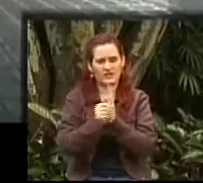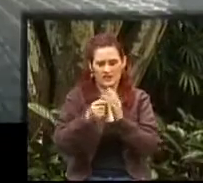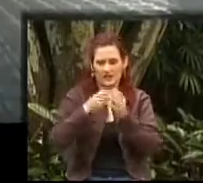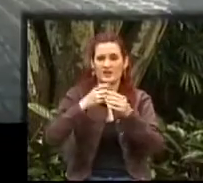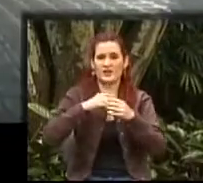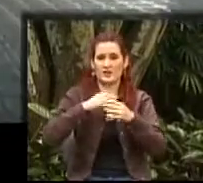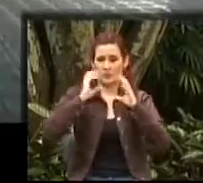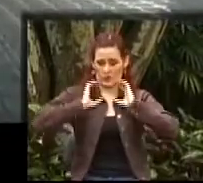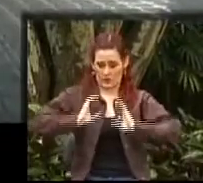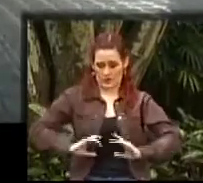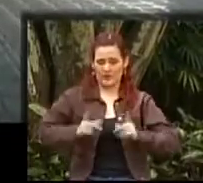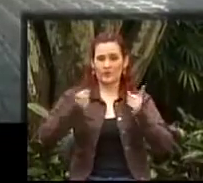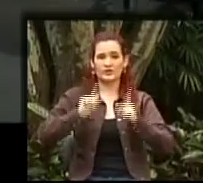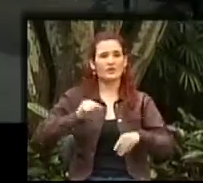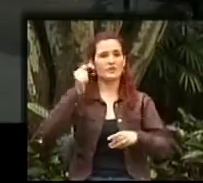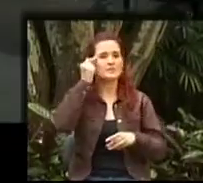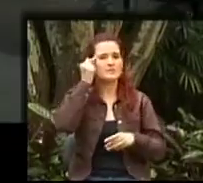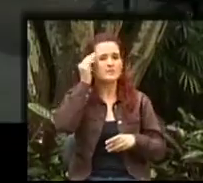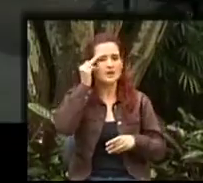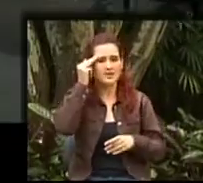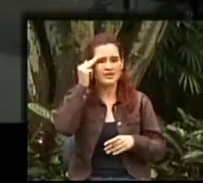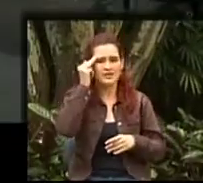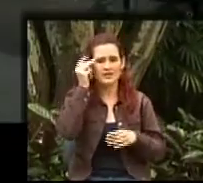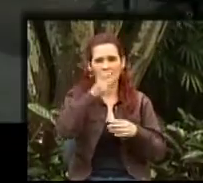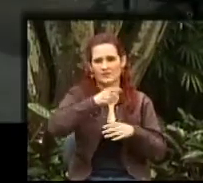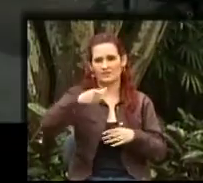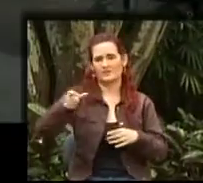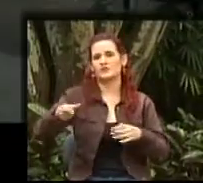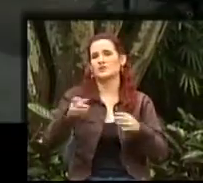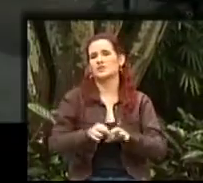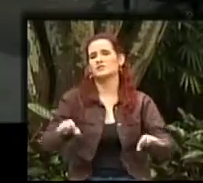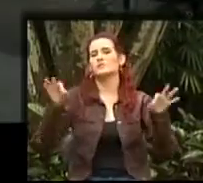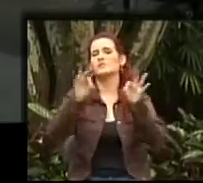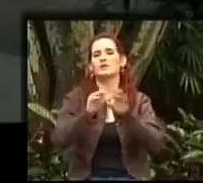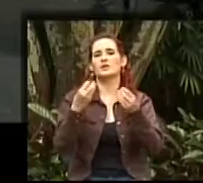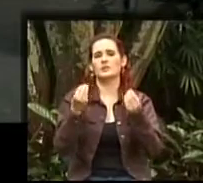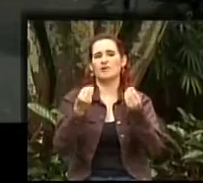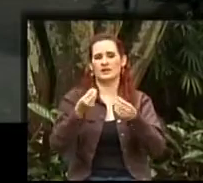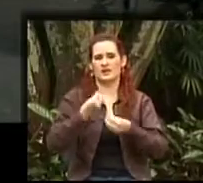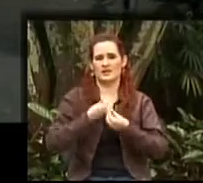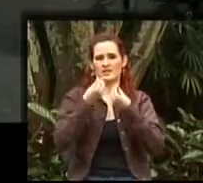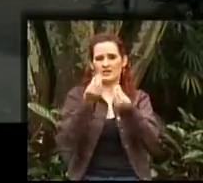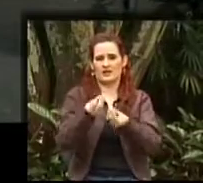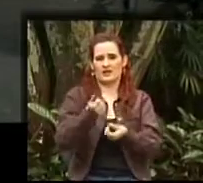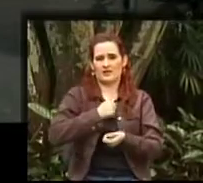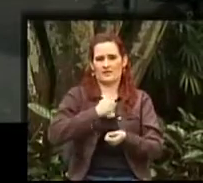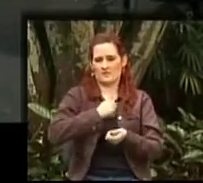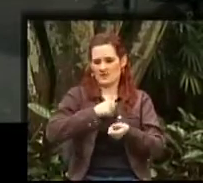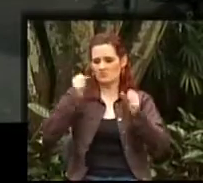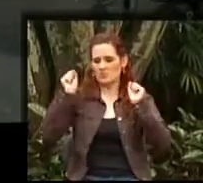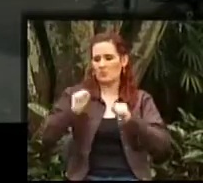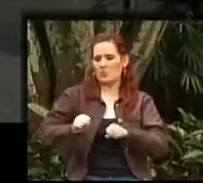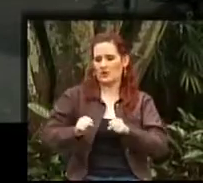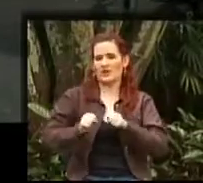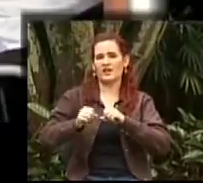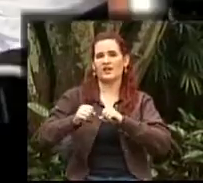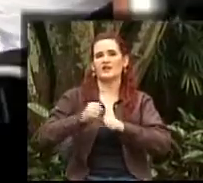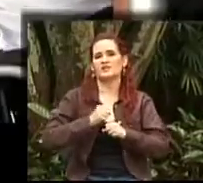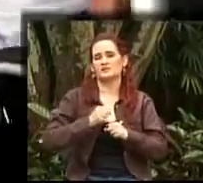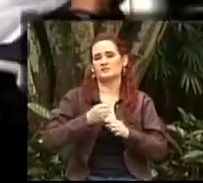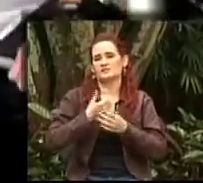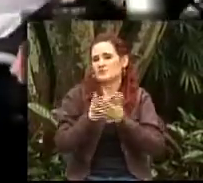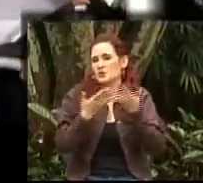sean más independientes, para que aumenten su autonomía, para que esas dos cosas, conjugando